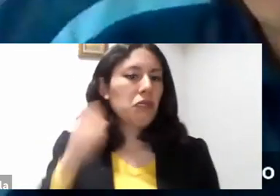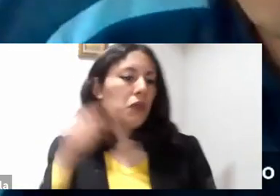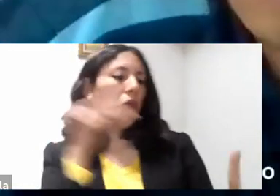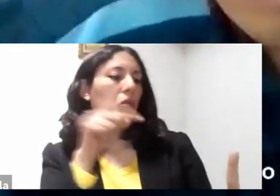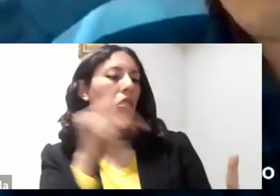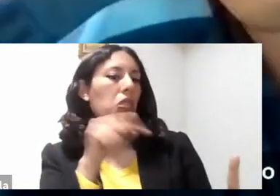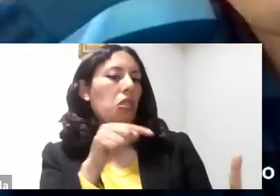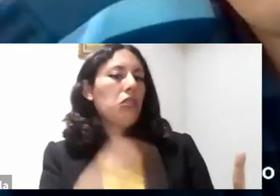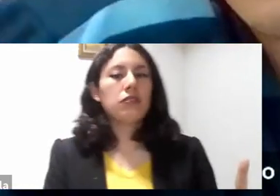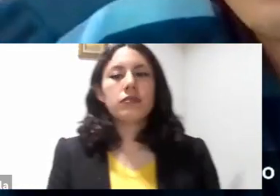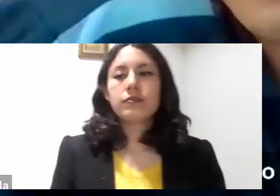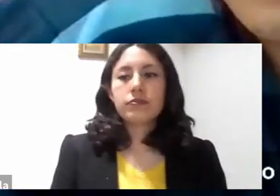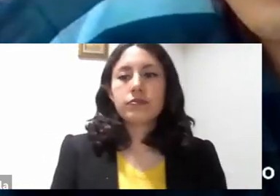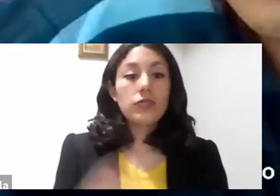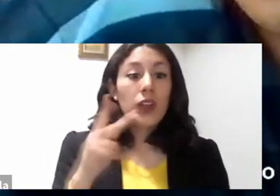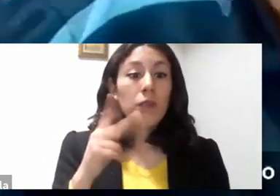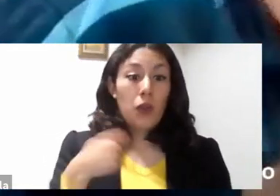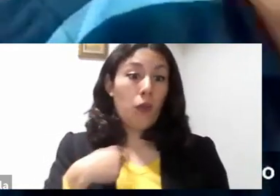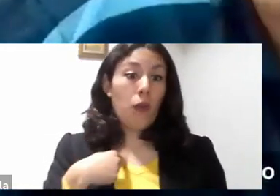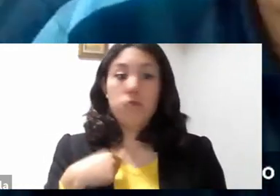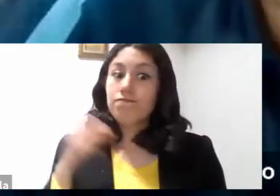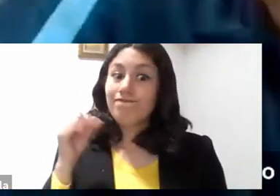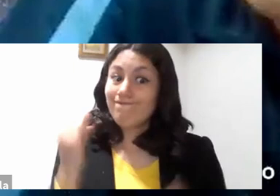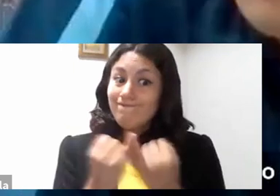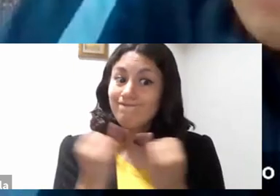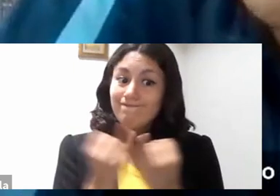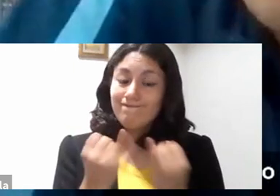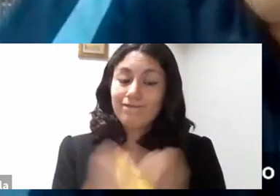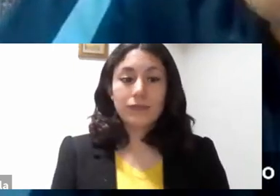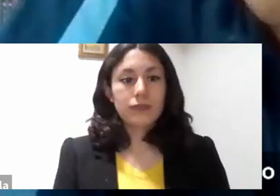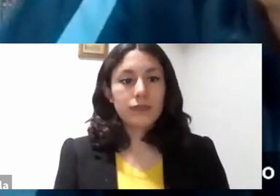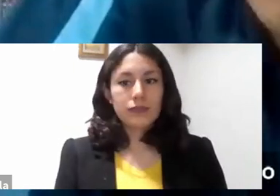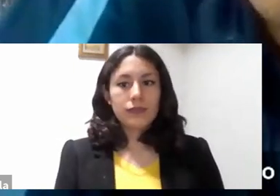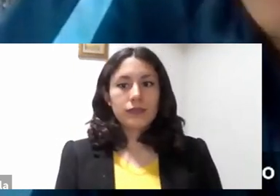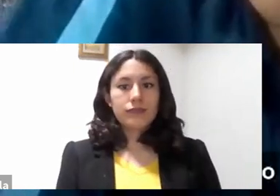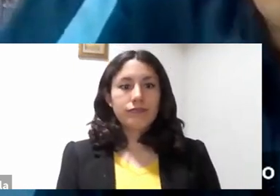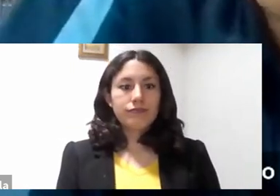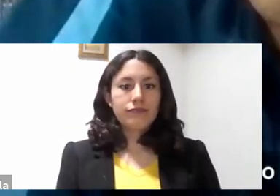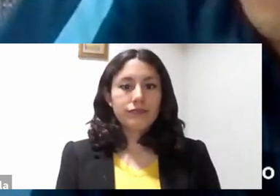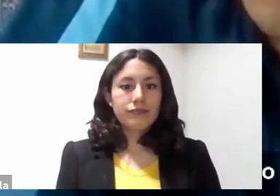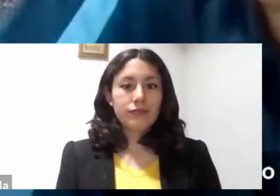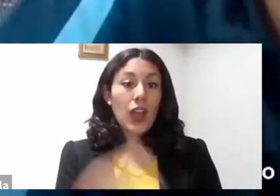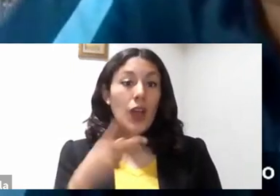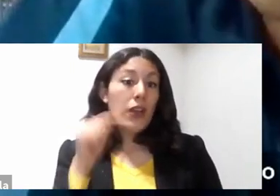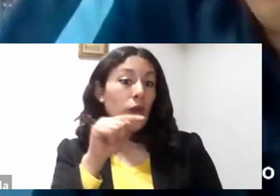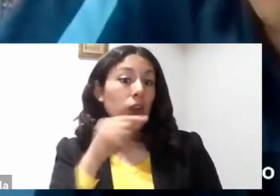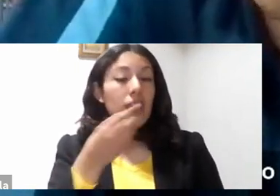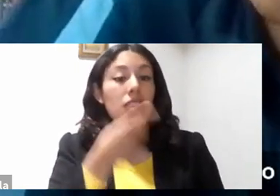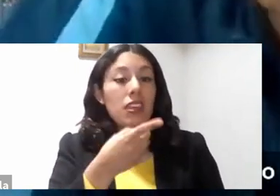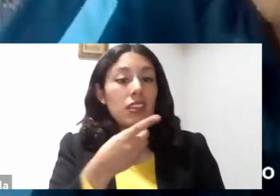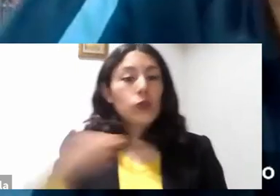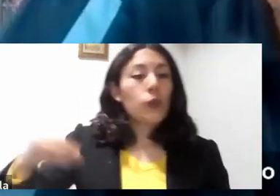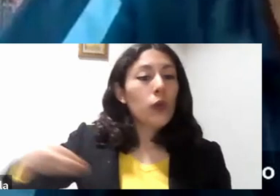allá y pero nosotros acá no. Y sin embargo, él dice, me aculpa, me aculpa, ¿verdad? Por mi